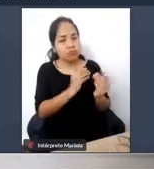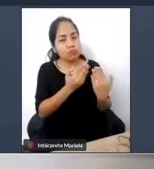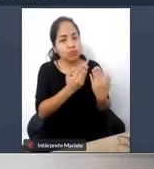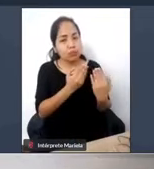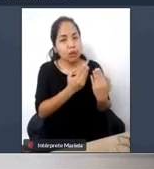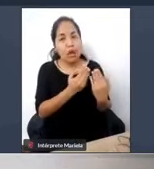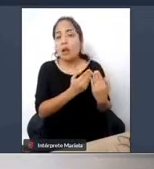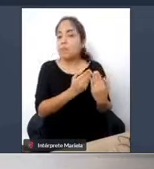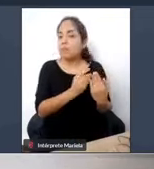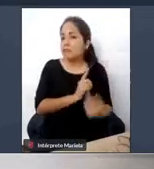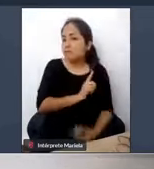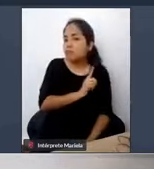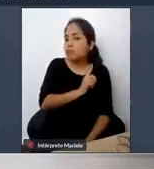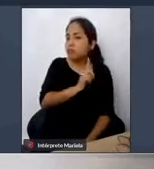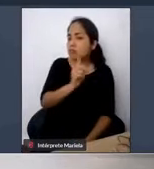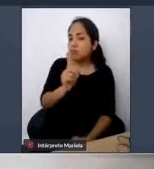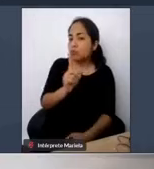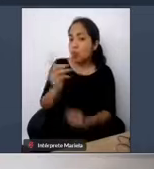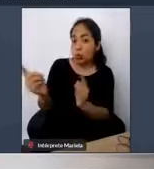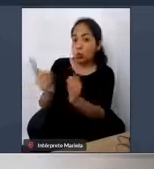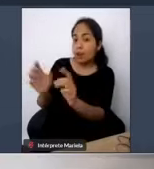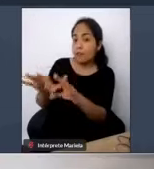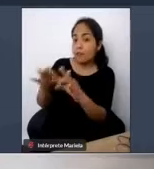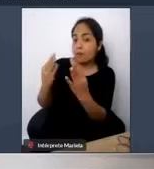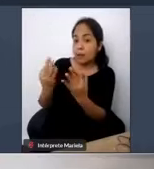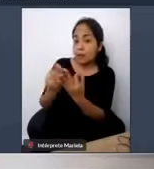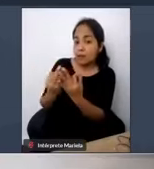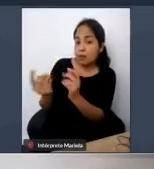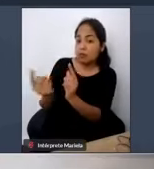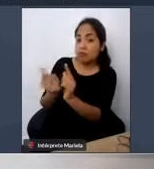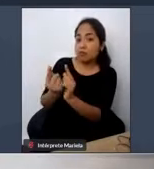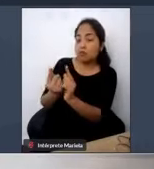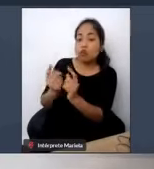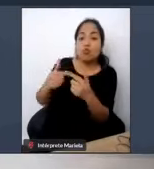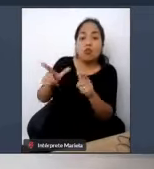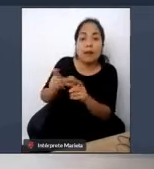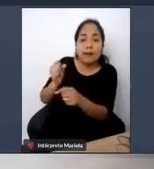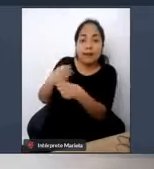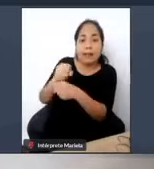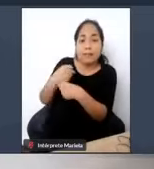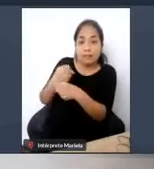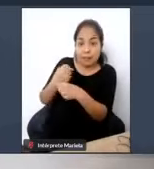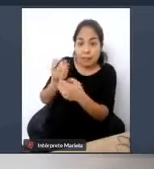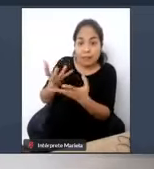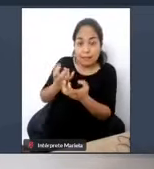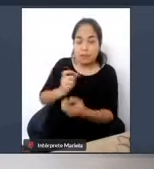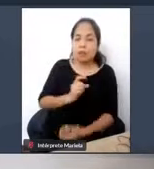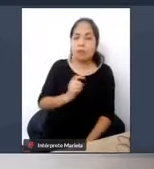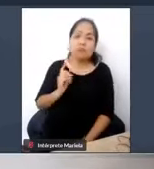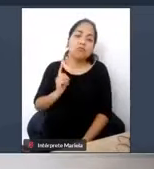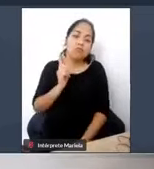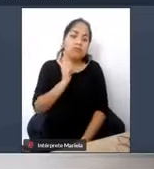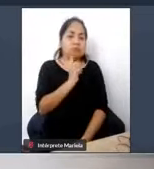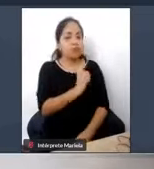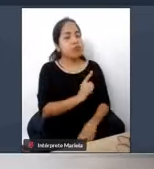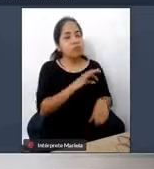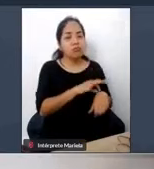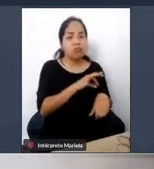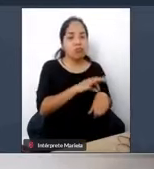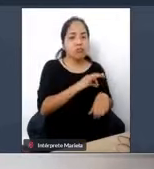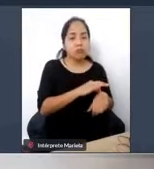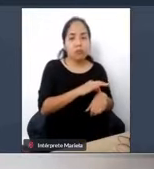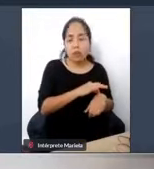café con un familiar en una zona que no conoce entonces usando ATRI